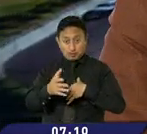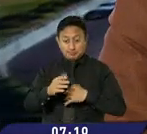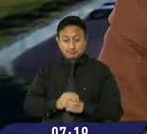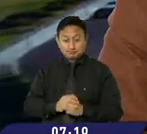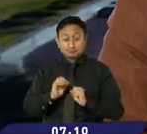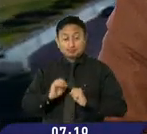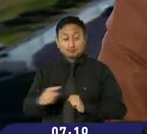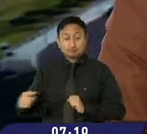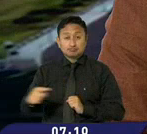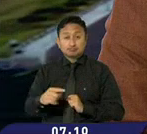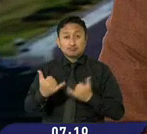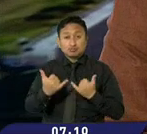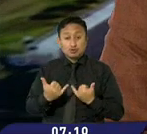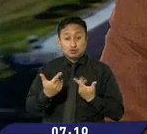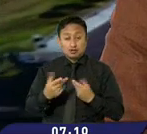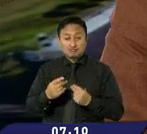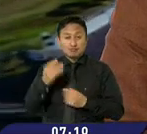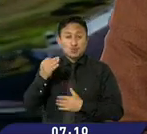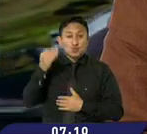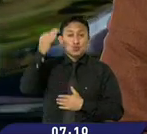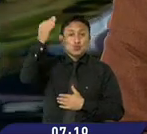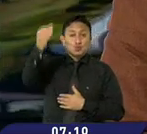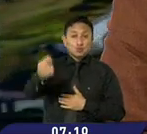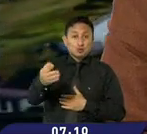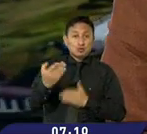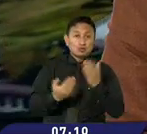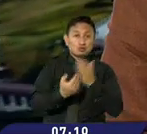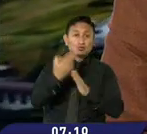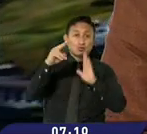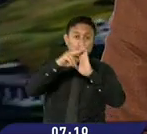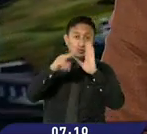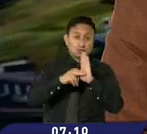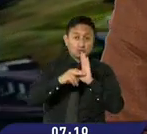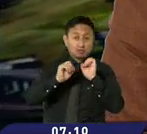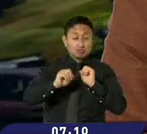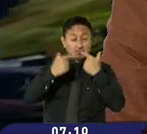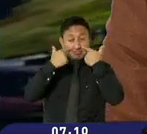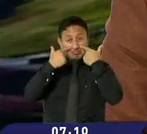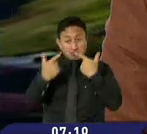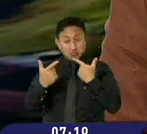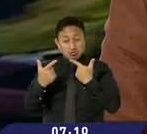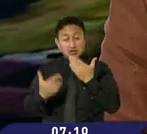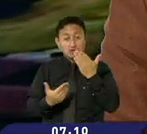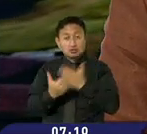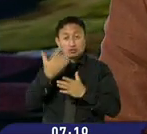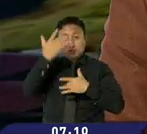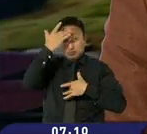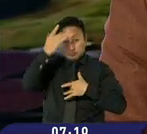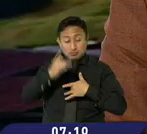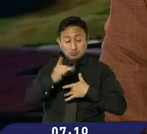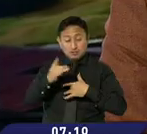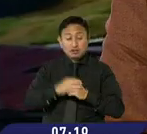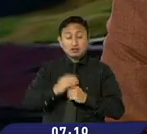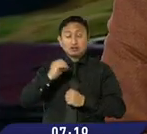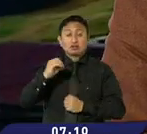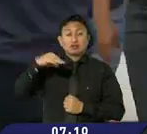se permite tomar medidas a futuro para, pues, hay que estar atentos a la variante del Omicron.